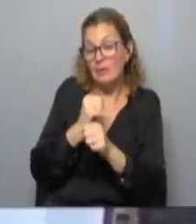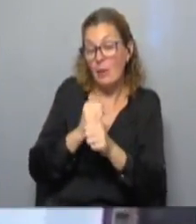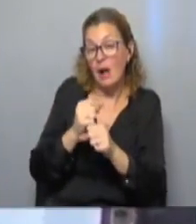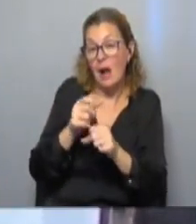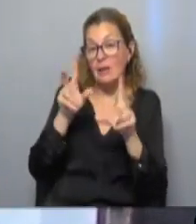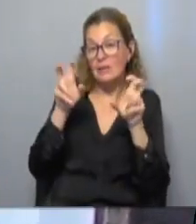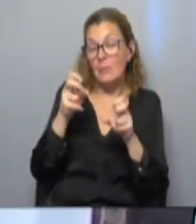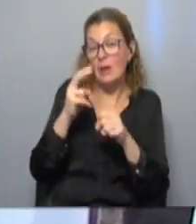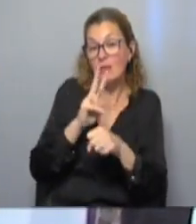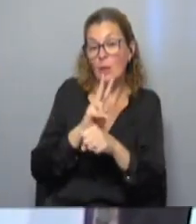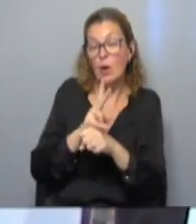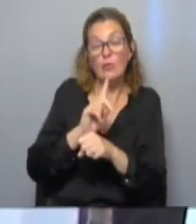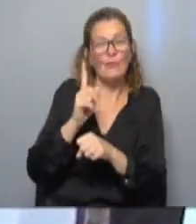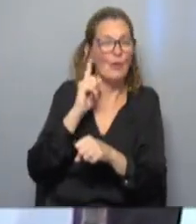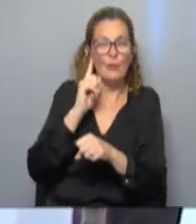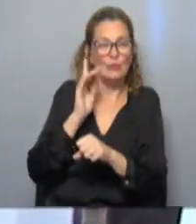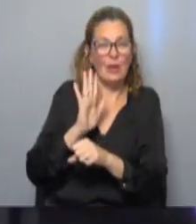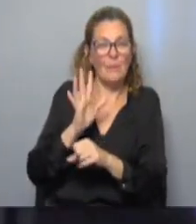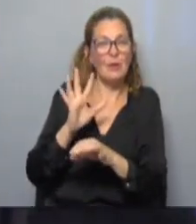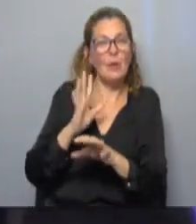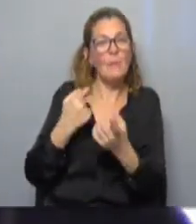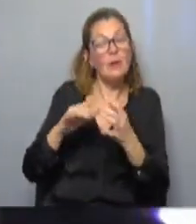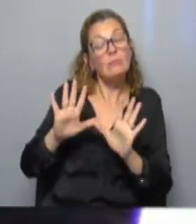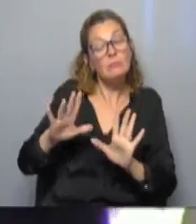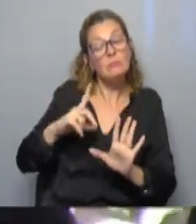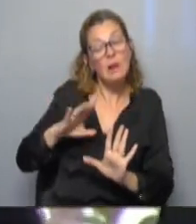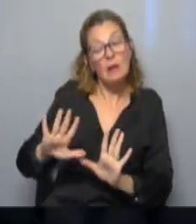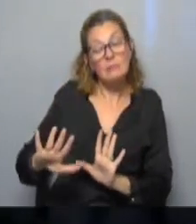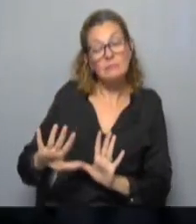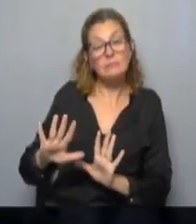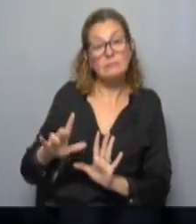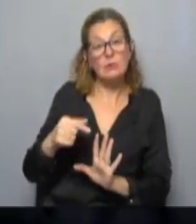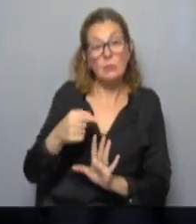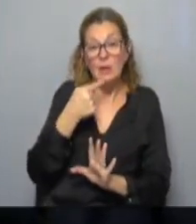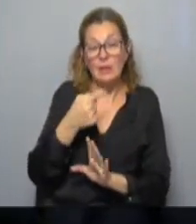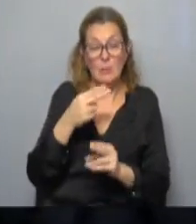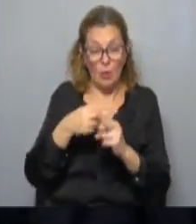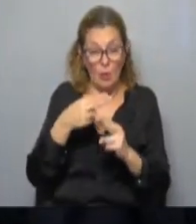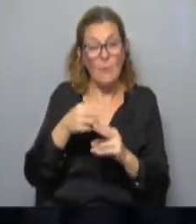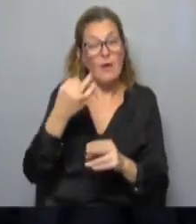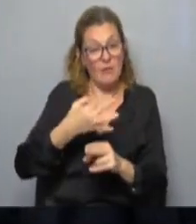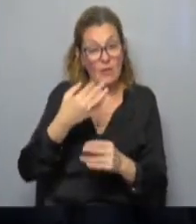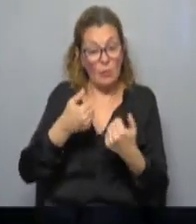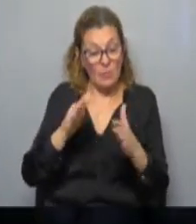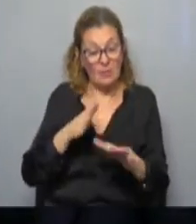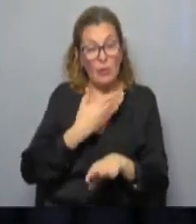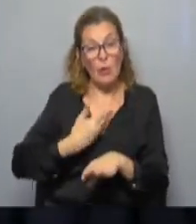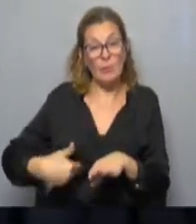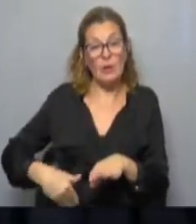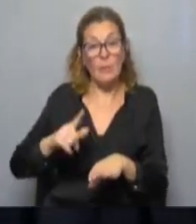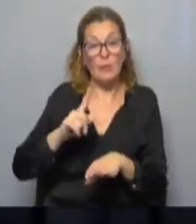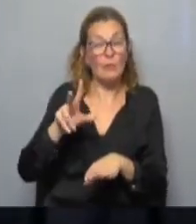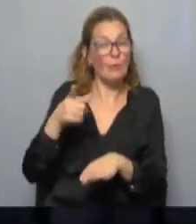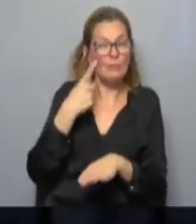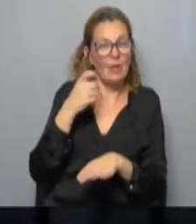seguridad. La propuesta no fue escuchada, pero sigue pendiente. Sí, es cierto que nosotros sugerimos nombres al inicio de este gobierno, pero no fueron